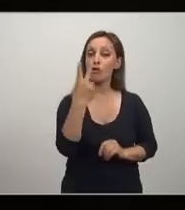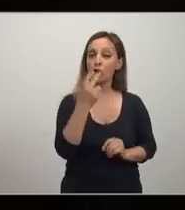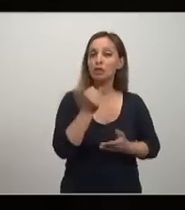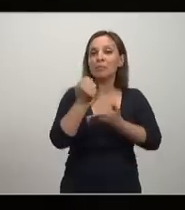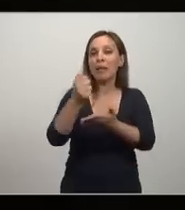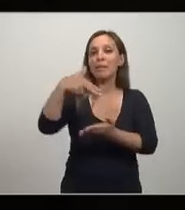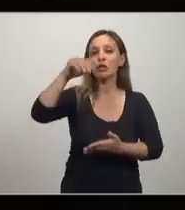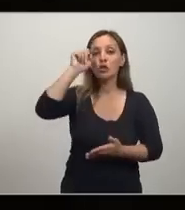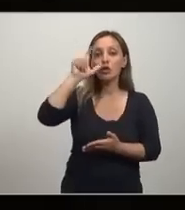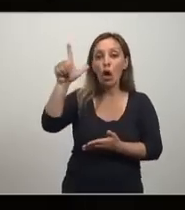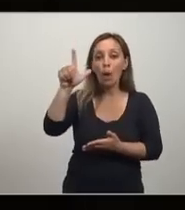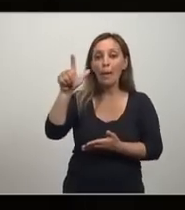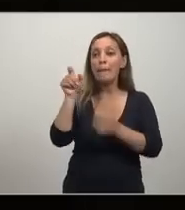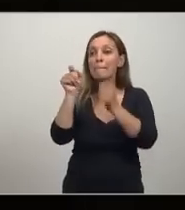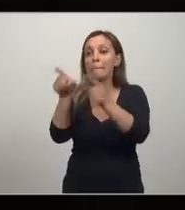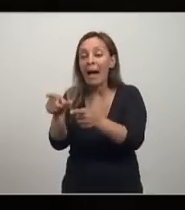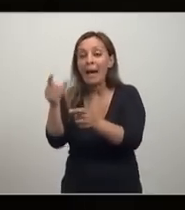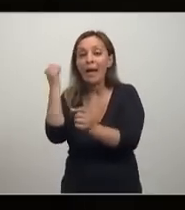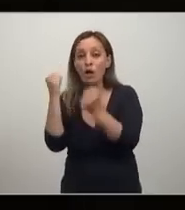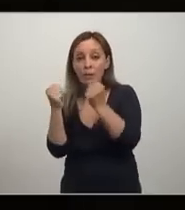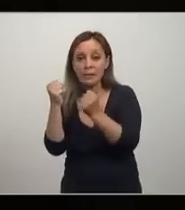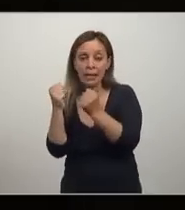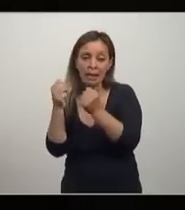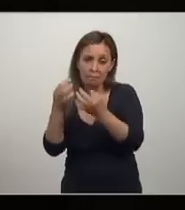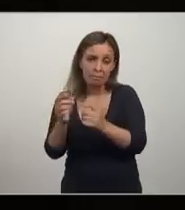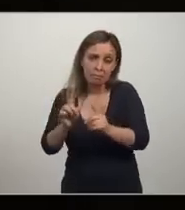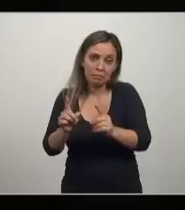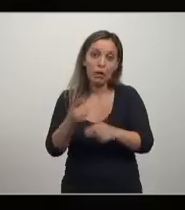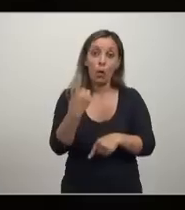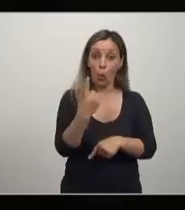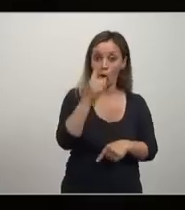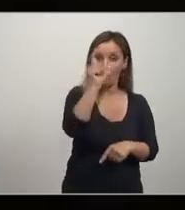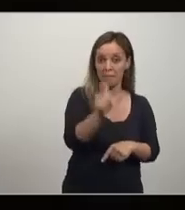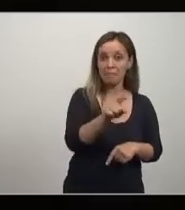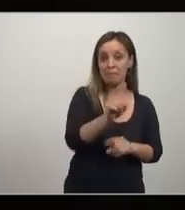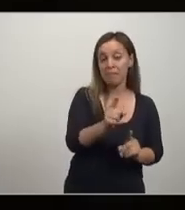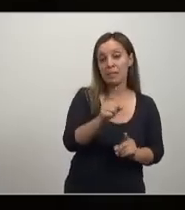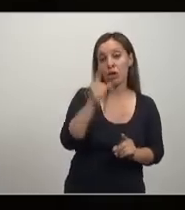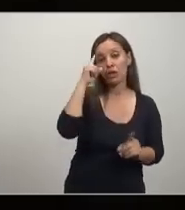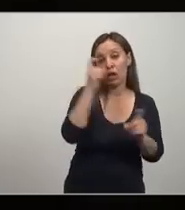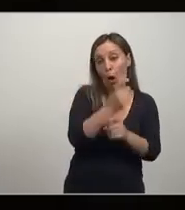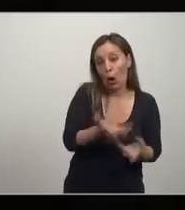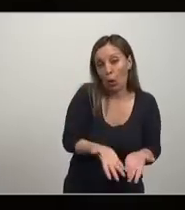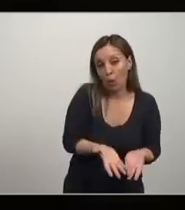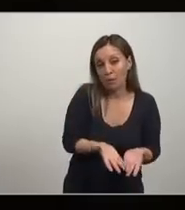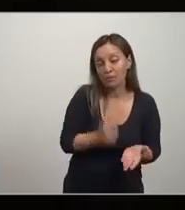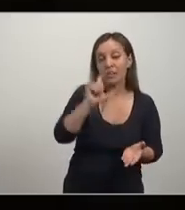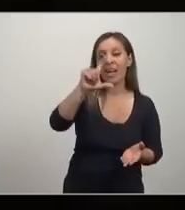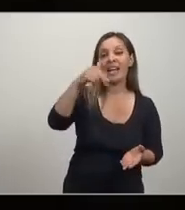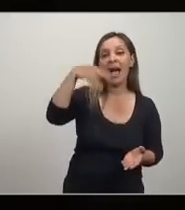merecidos no han sido para economistas uno es para David Kahneman psicólogo el otro para